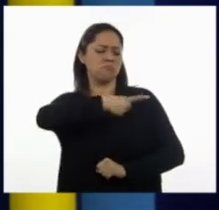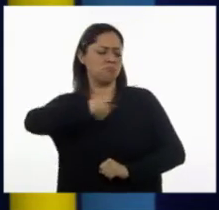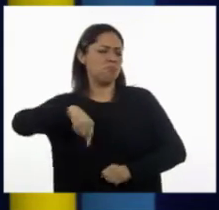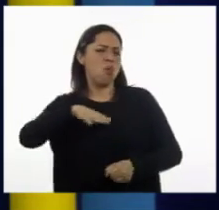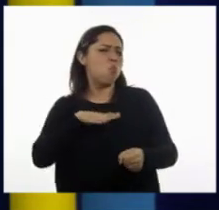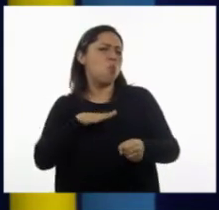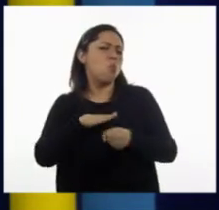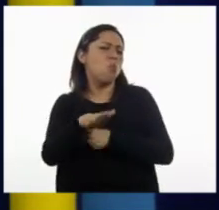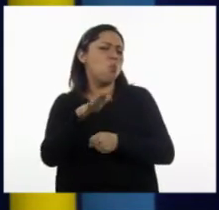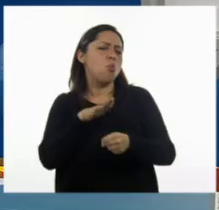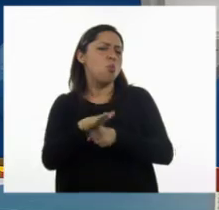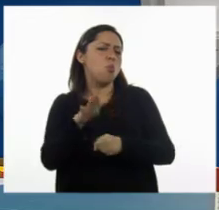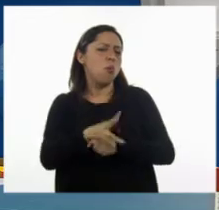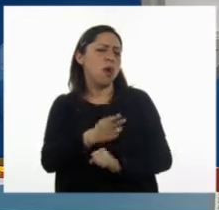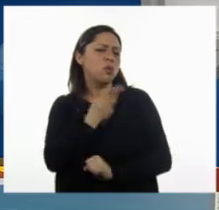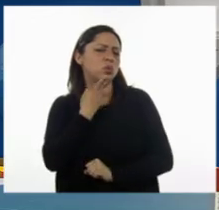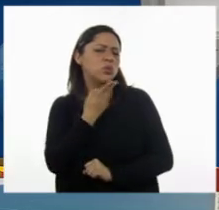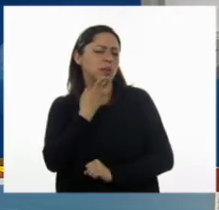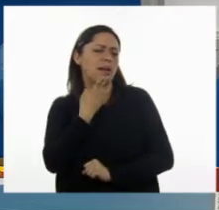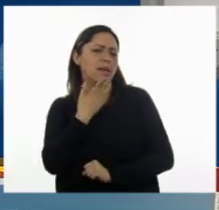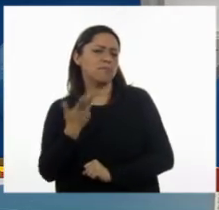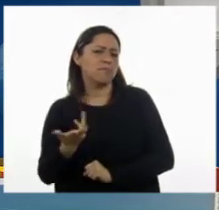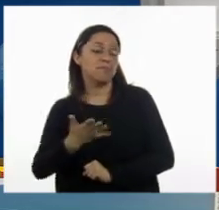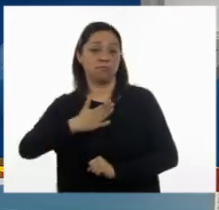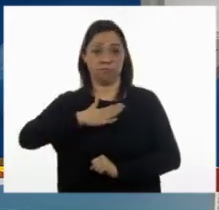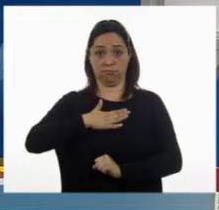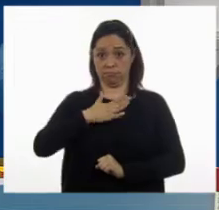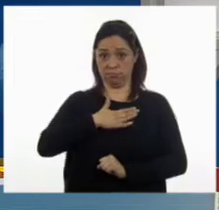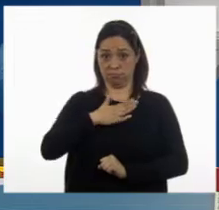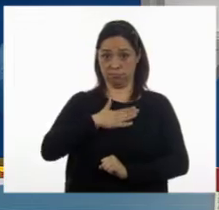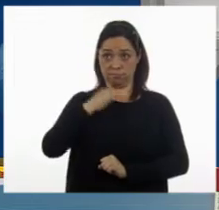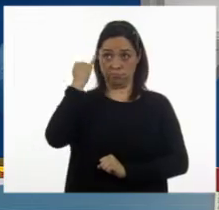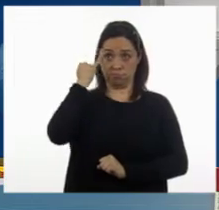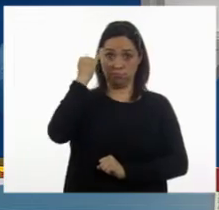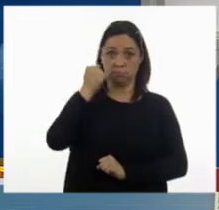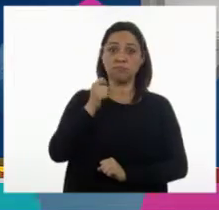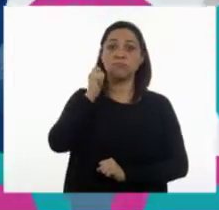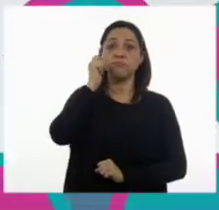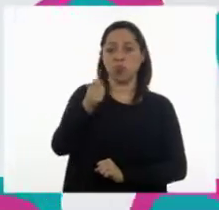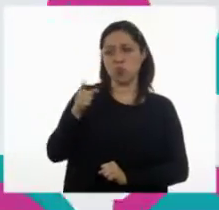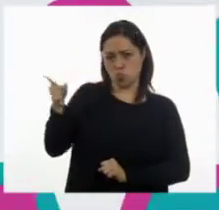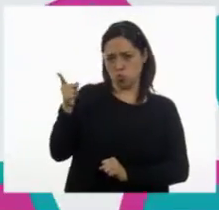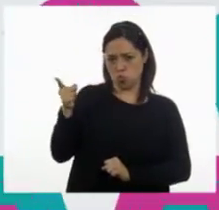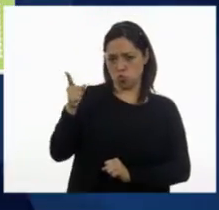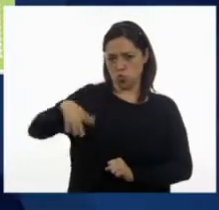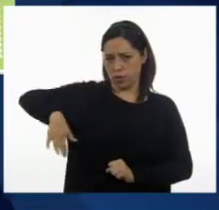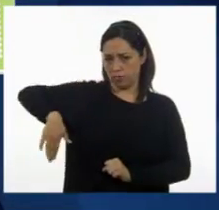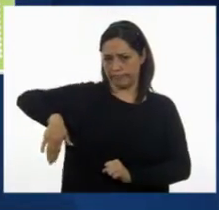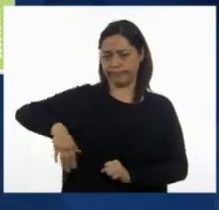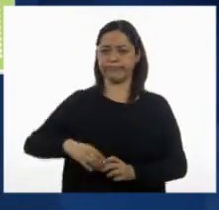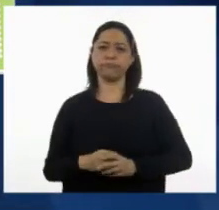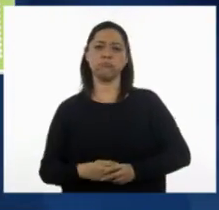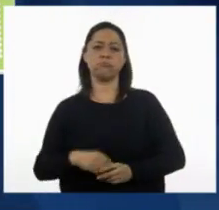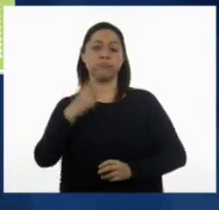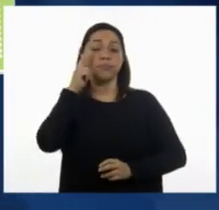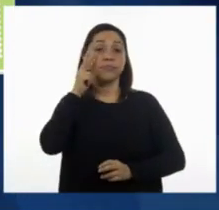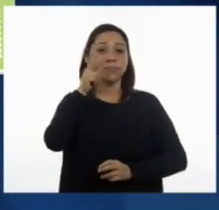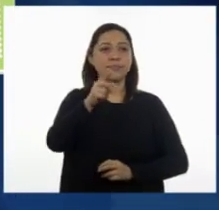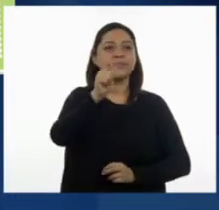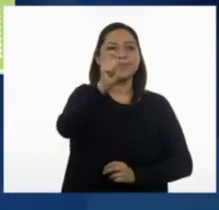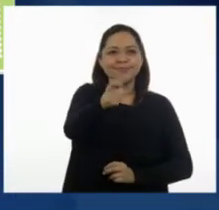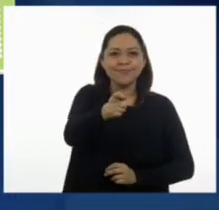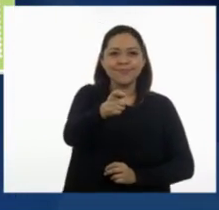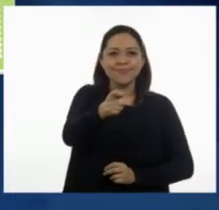con los niños que nos acompañan? Ah, pues a mí me parece una muy buena idea la que tú dijiste al principio. Yo creo que refleja la forma